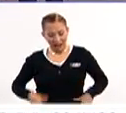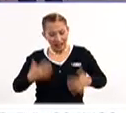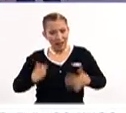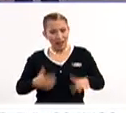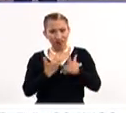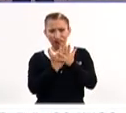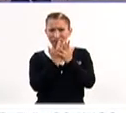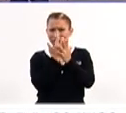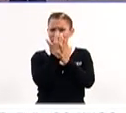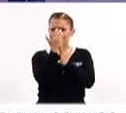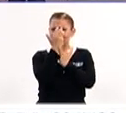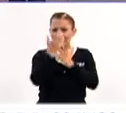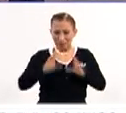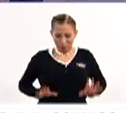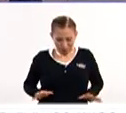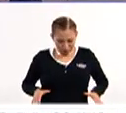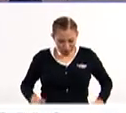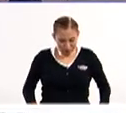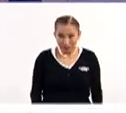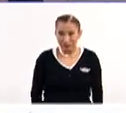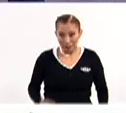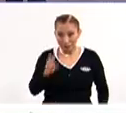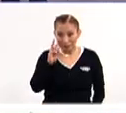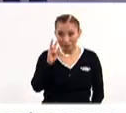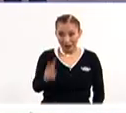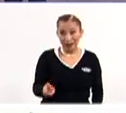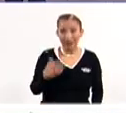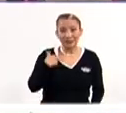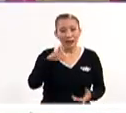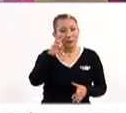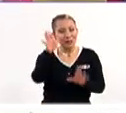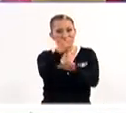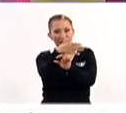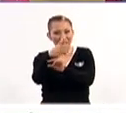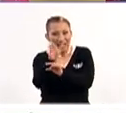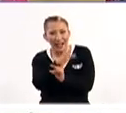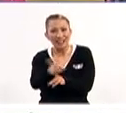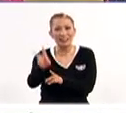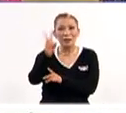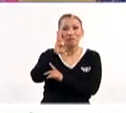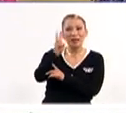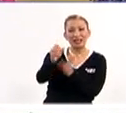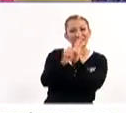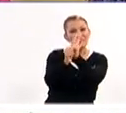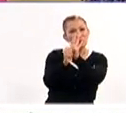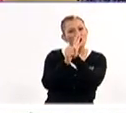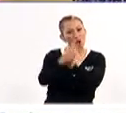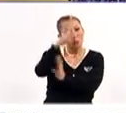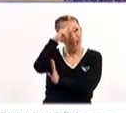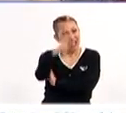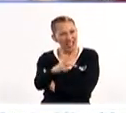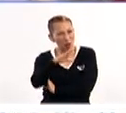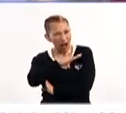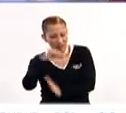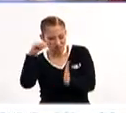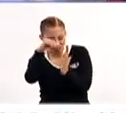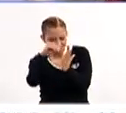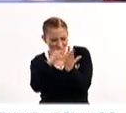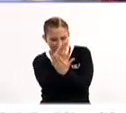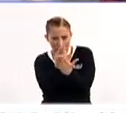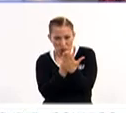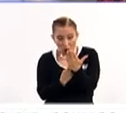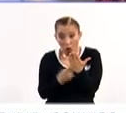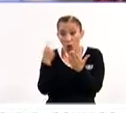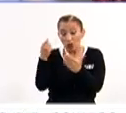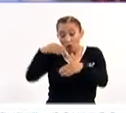extremadamente... Ah, como el que te está en medio. Como el que está en medio, en donde ya ves la bandera, en donde ya ves símbolos patrios. Entonces, realmente